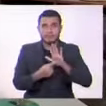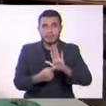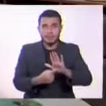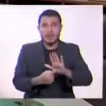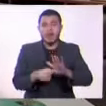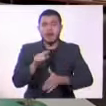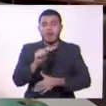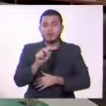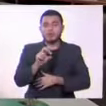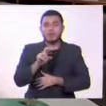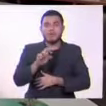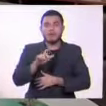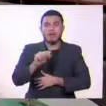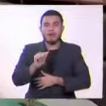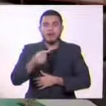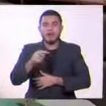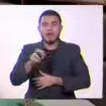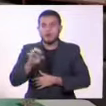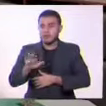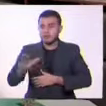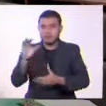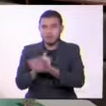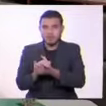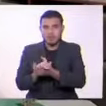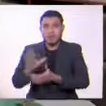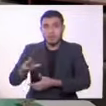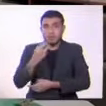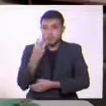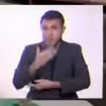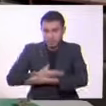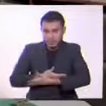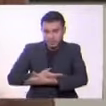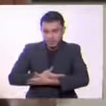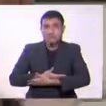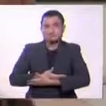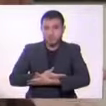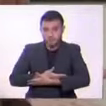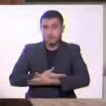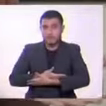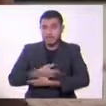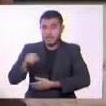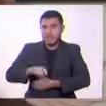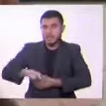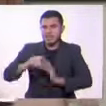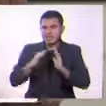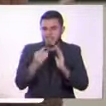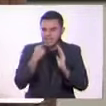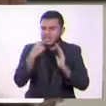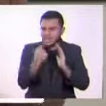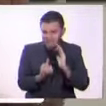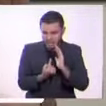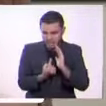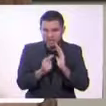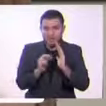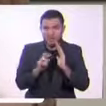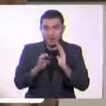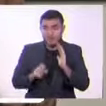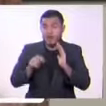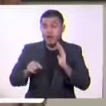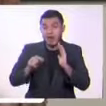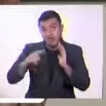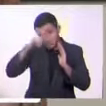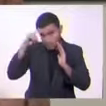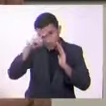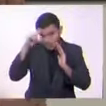Torovaldo Helmer, a su esposa Nora y a sus tres hijos. ¿Quién es Torovaldo Helmer? Es un banquero y